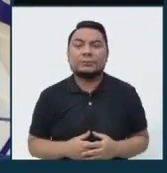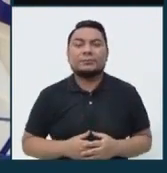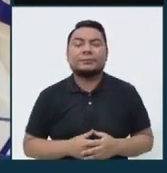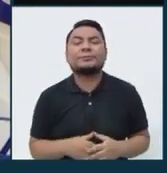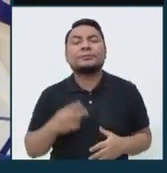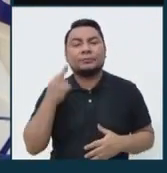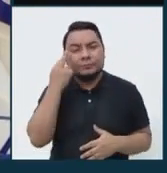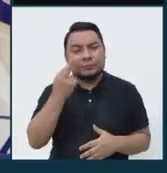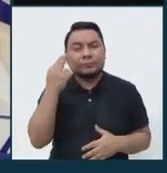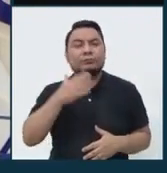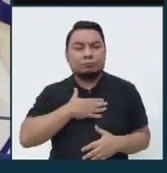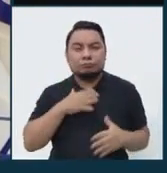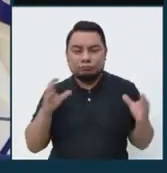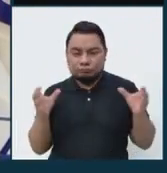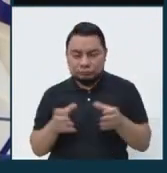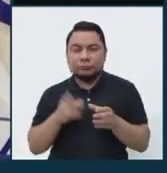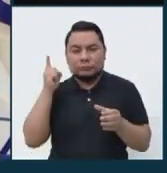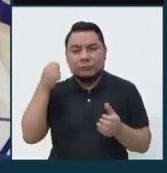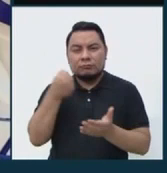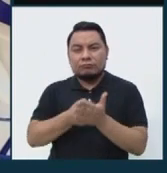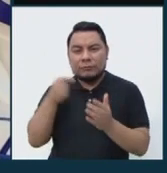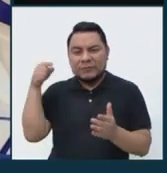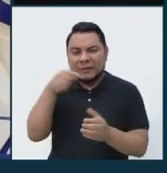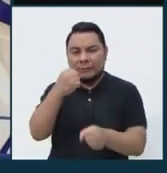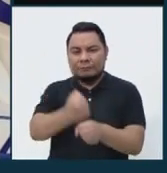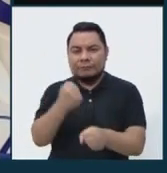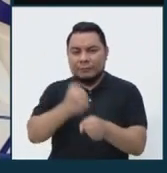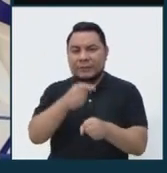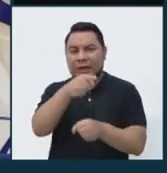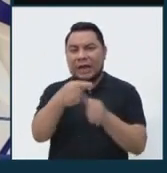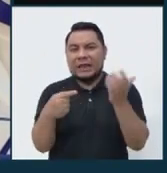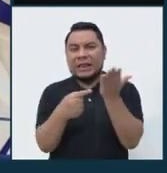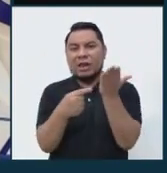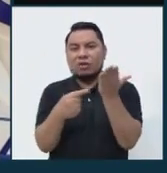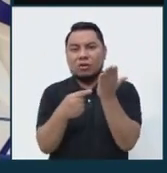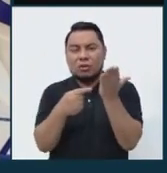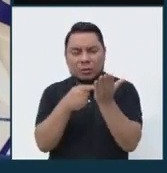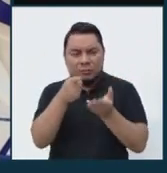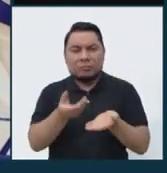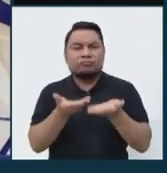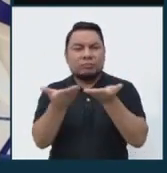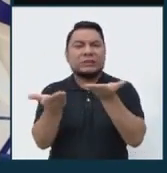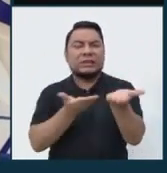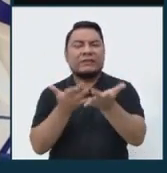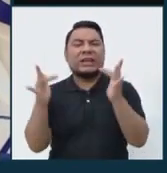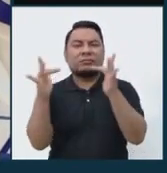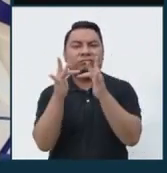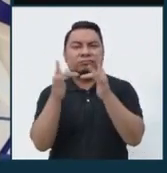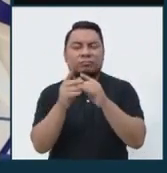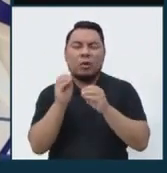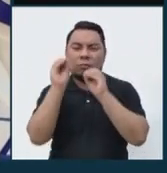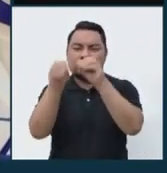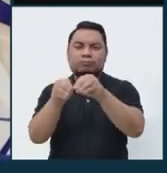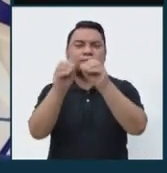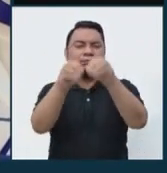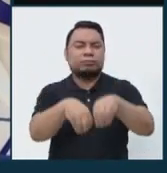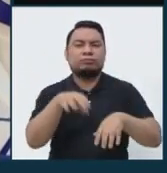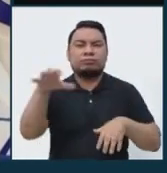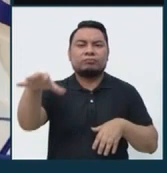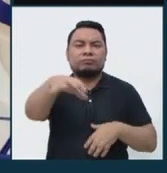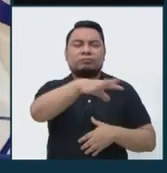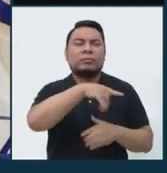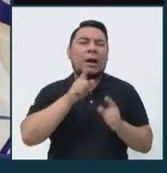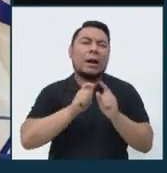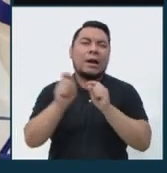Es por eso que vamos a apostar por la tecnología. Vamos a llevar el servicio de Internet en las diferentes